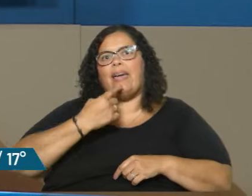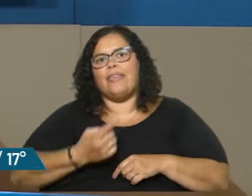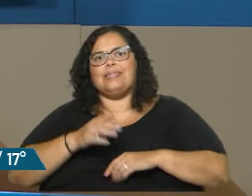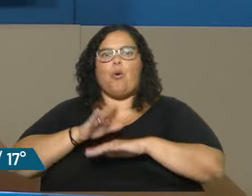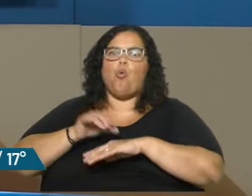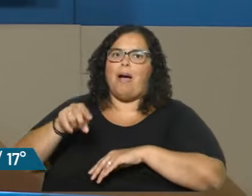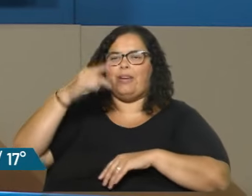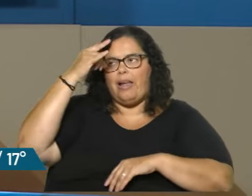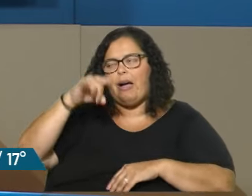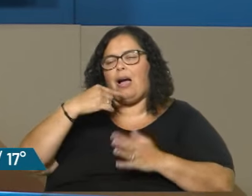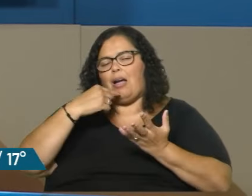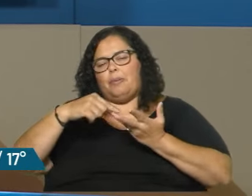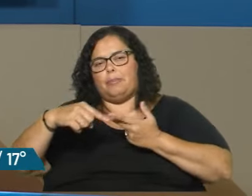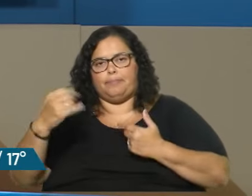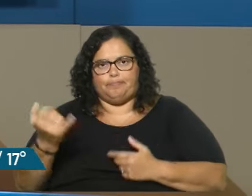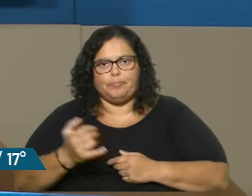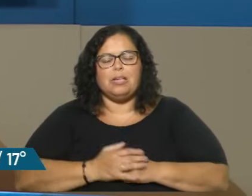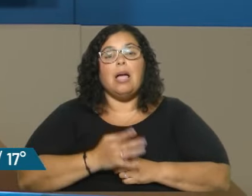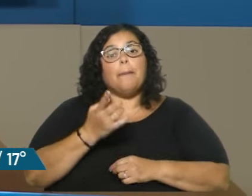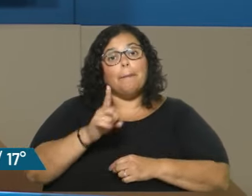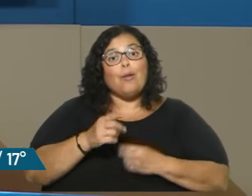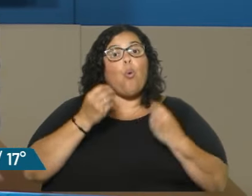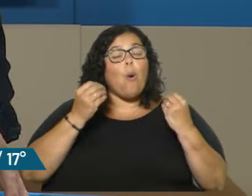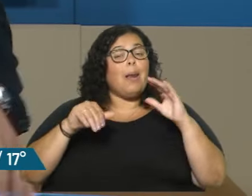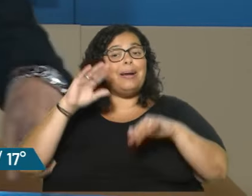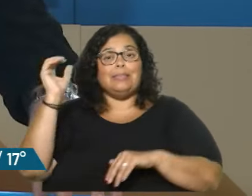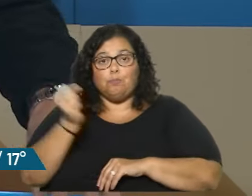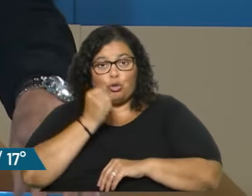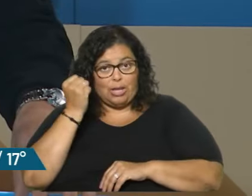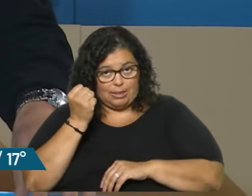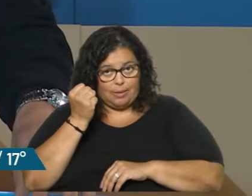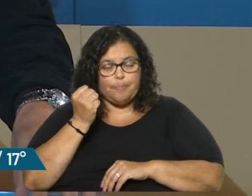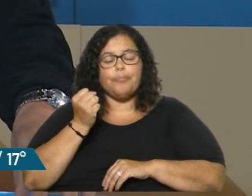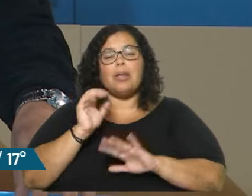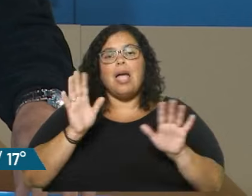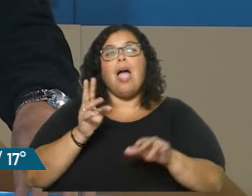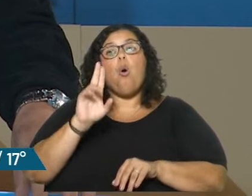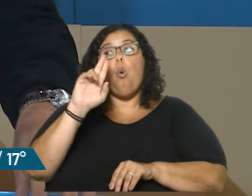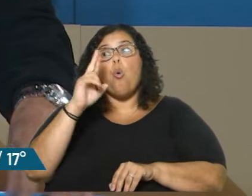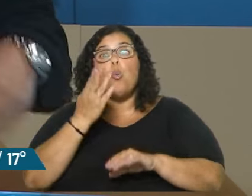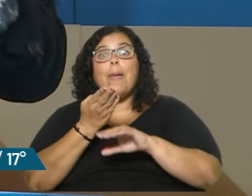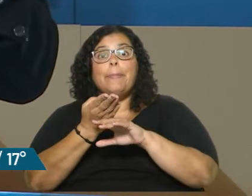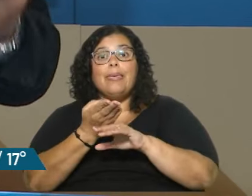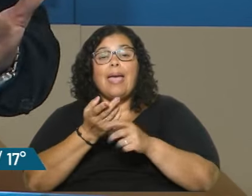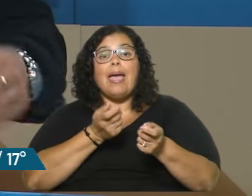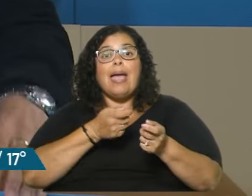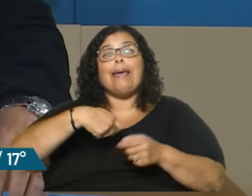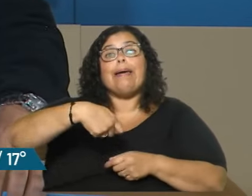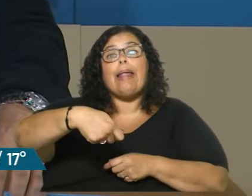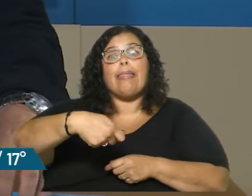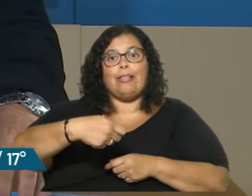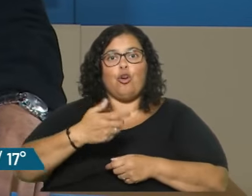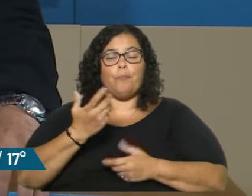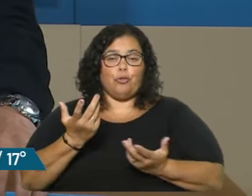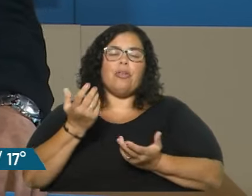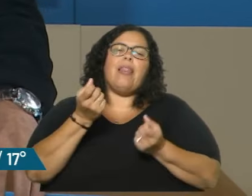las culpables. Pero el punto acá, ¿cuál es? Que Uruguay, ok, Uruguay pide una línea de crédito, y todavía le van a dar un descuentito de 12